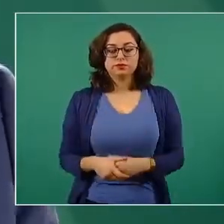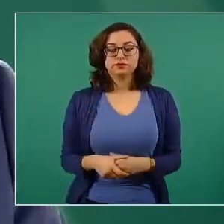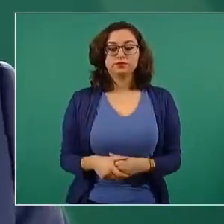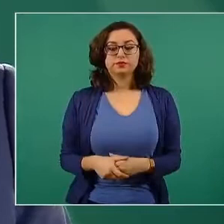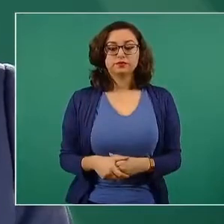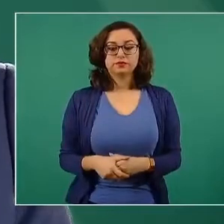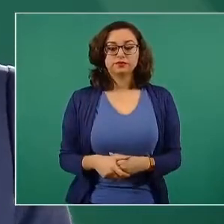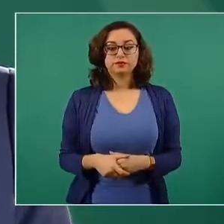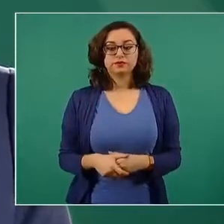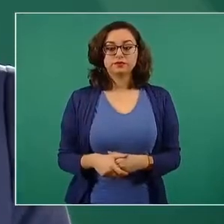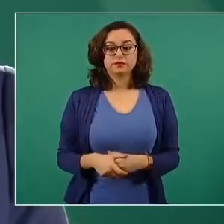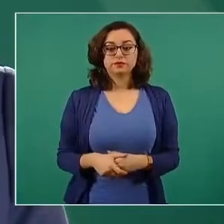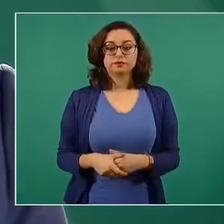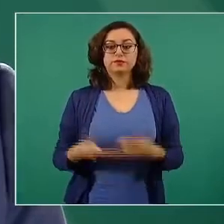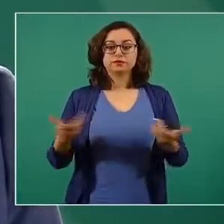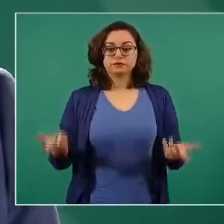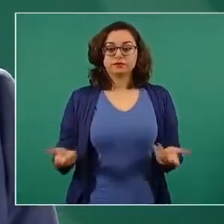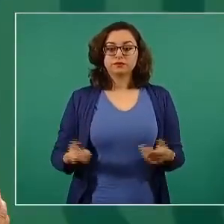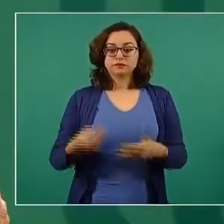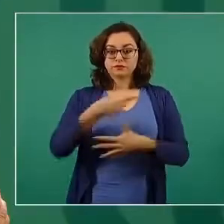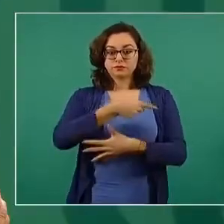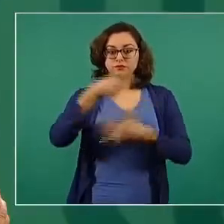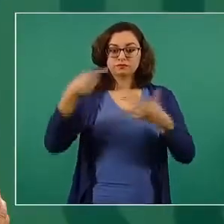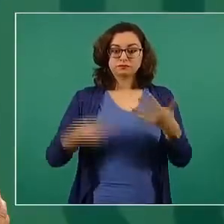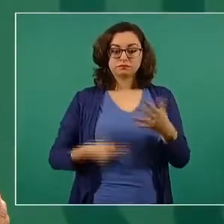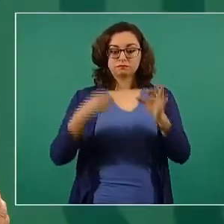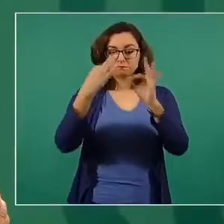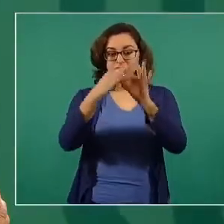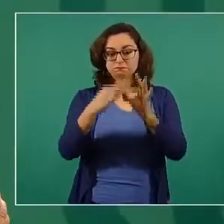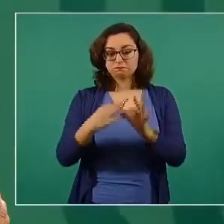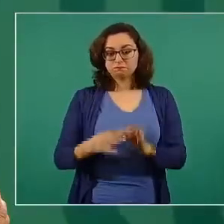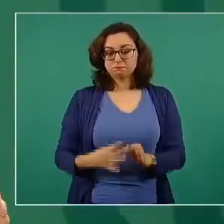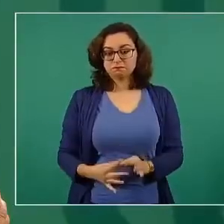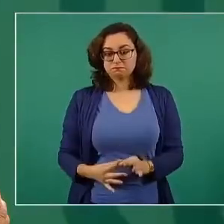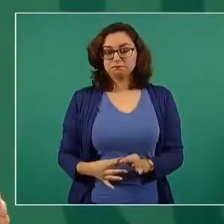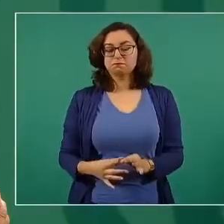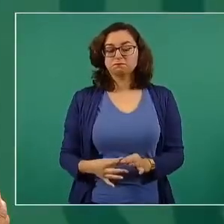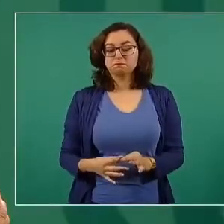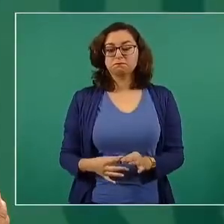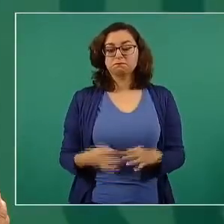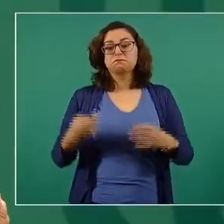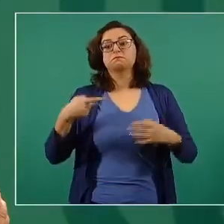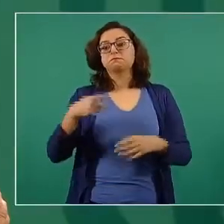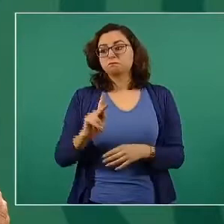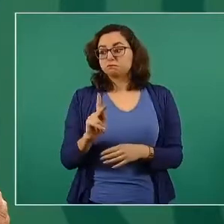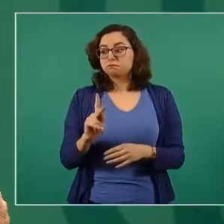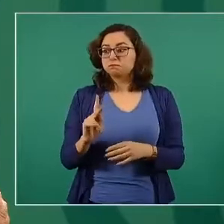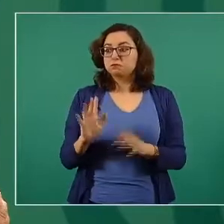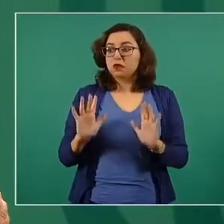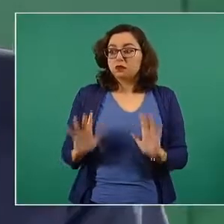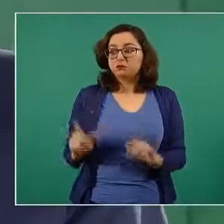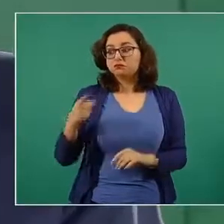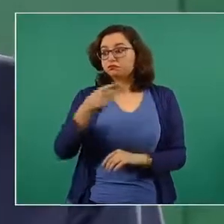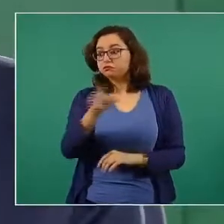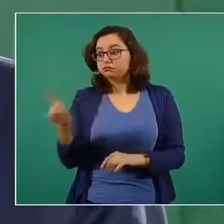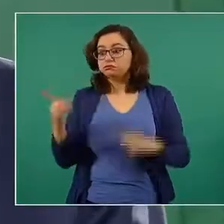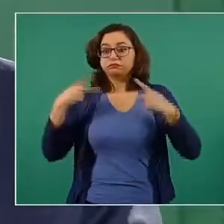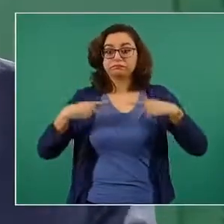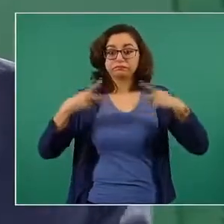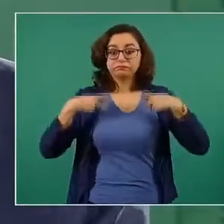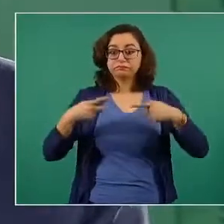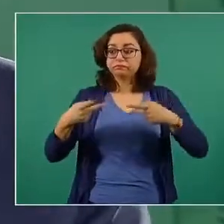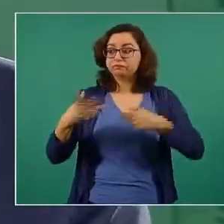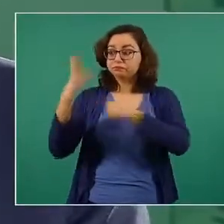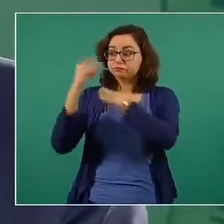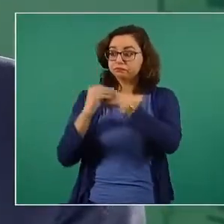Entonces, todo esto está de por medio, pero si las cosas salen bien, pues